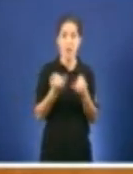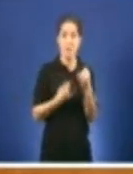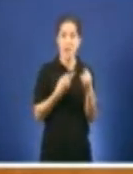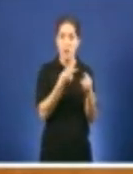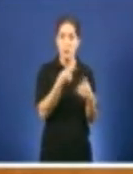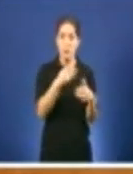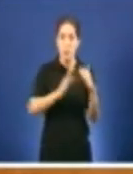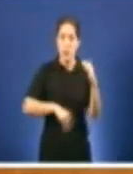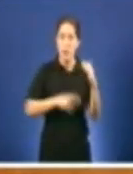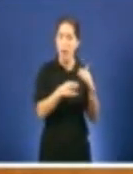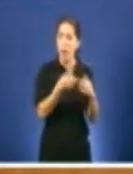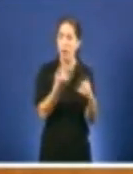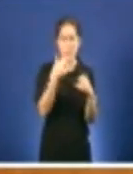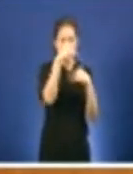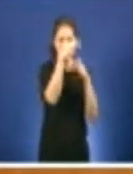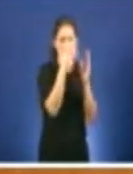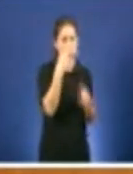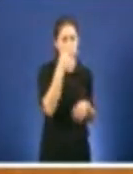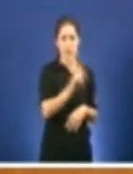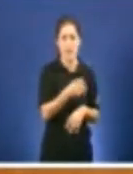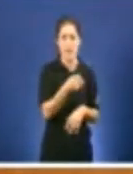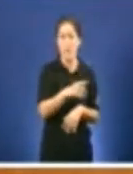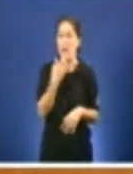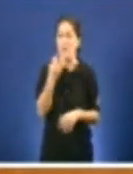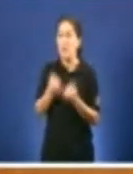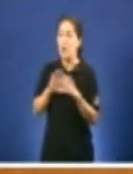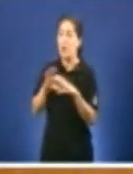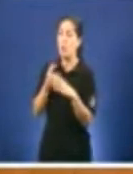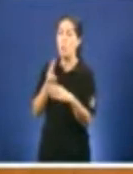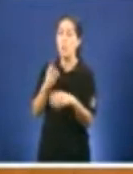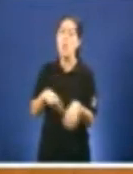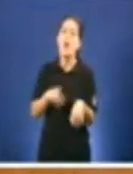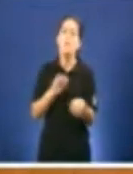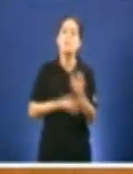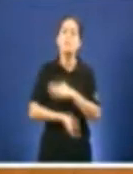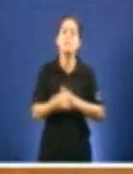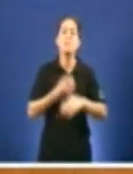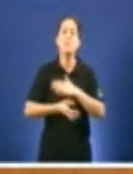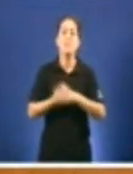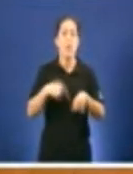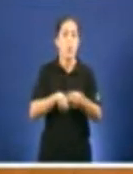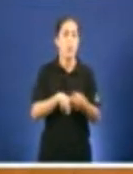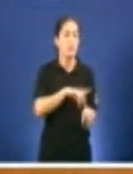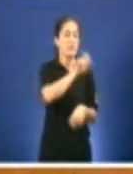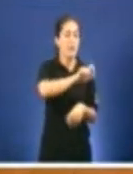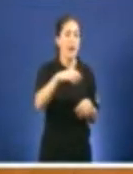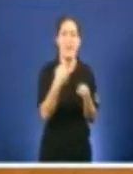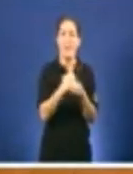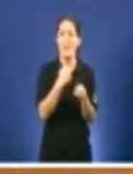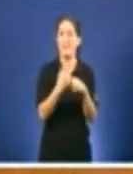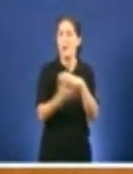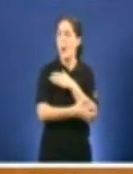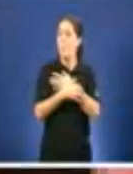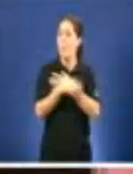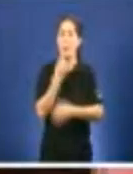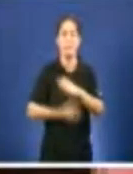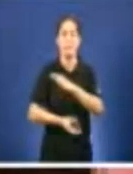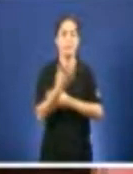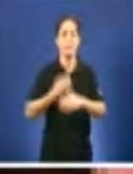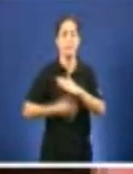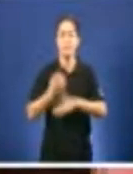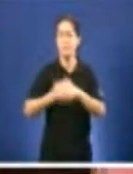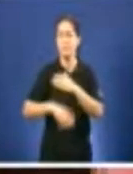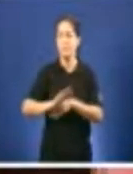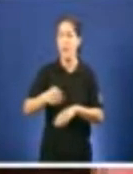traballadores pobres e o que está fabricando o Partido Popular. Freuto da combinación armónica das políticas de Madrid e de